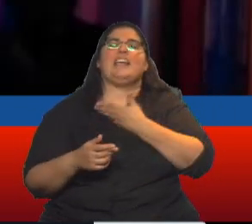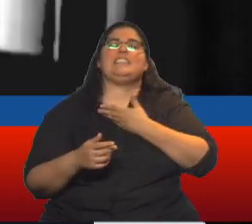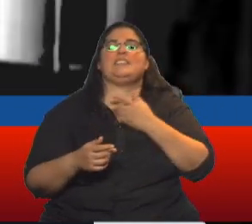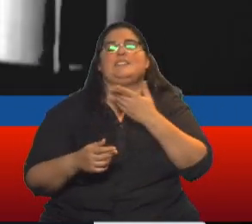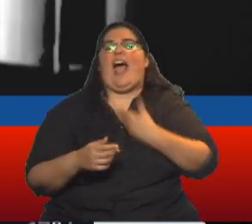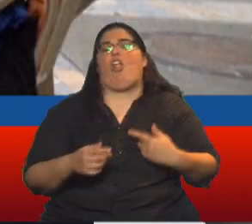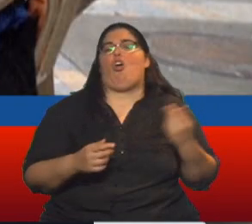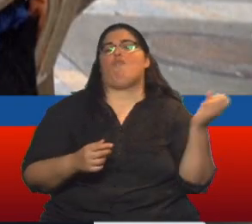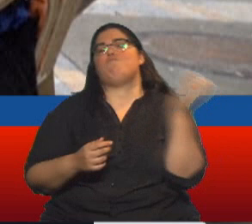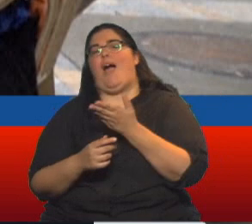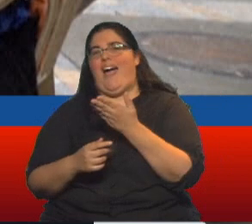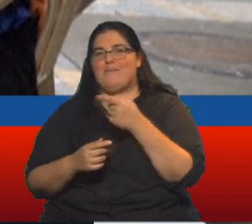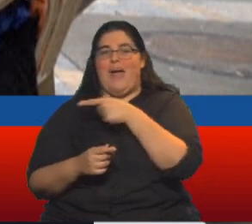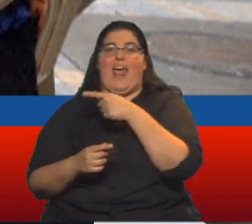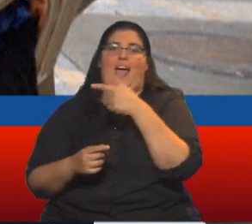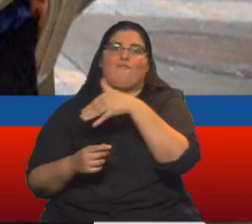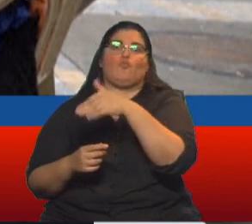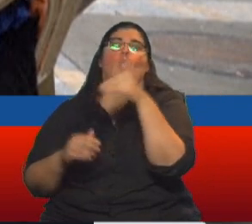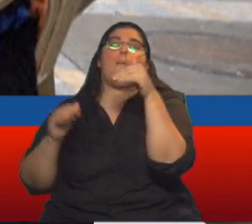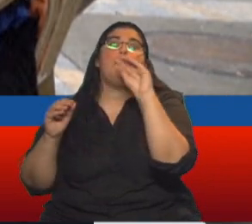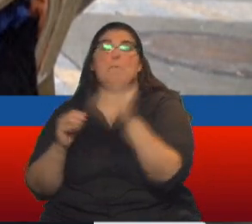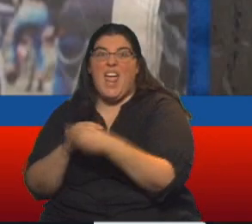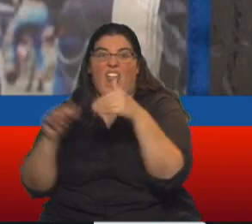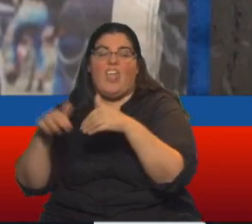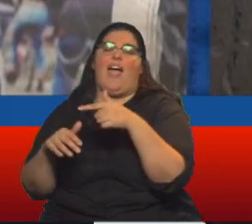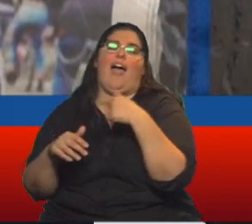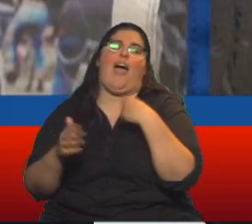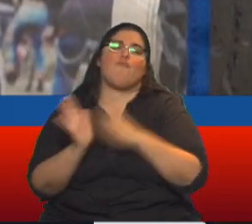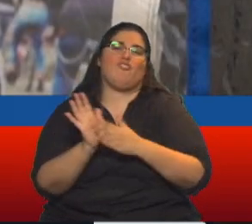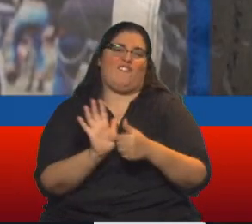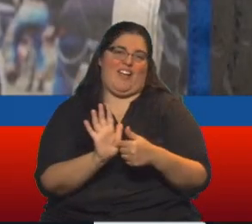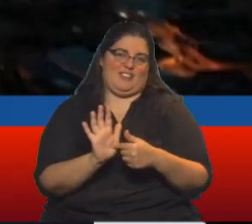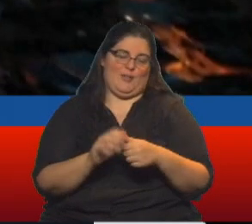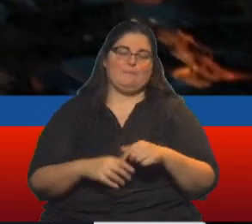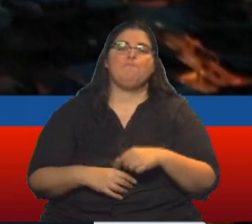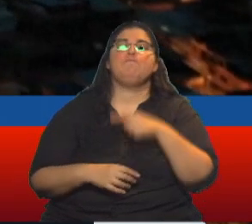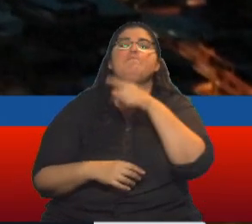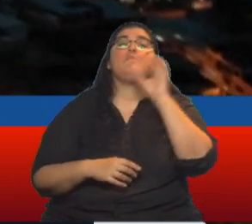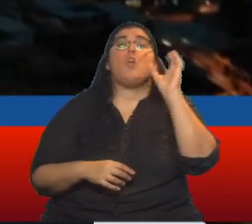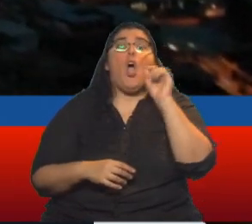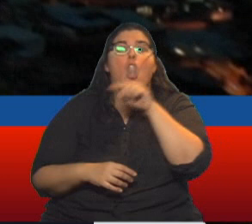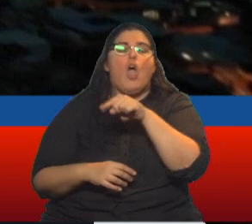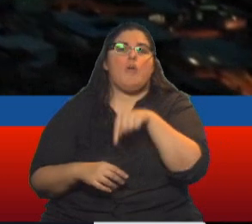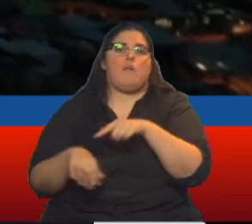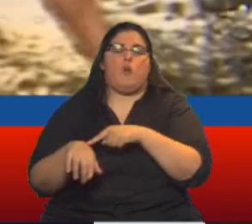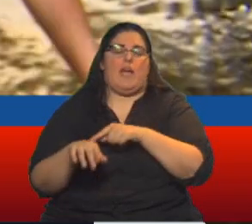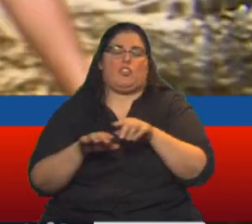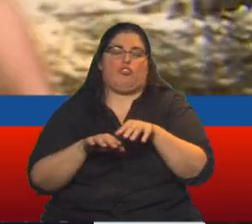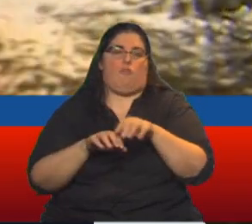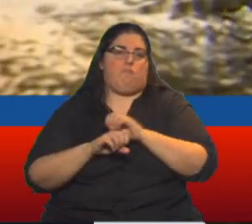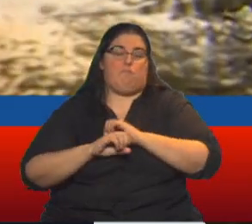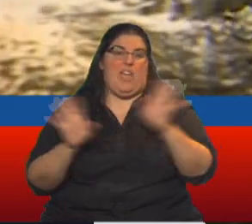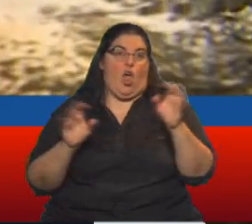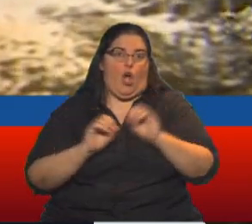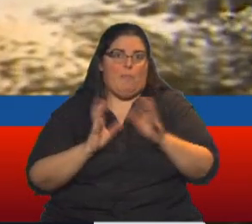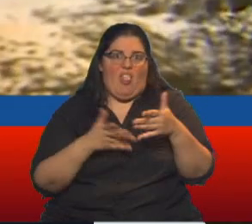que van a perder. Los desafíos de supervivencia de Colombia son enormes, en el peor momento de la pandemia, sin